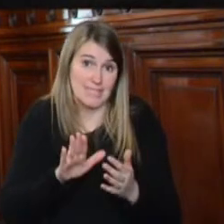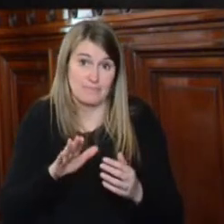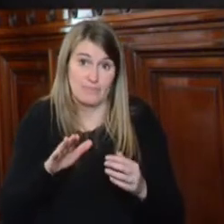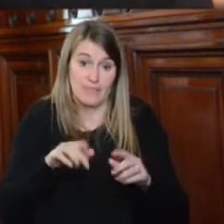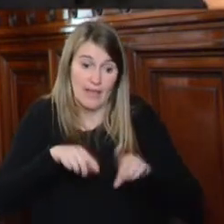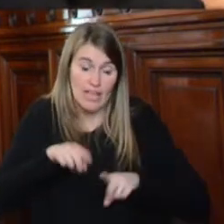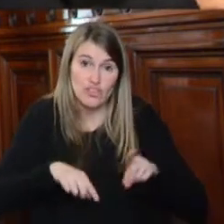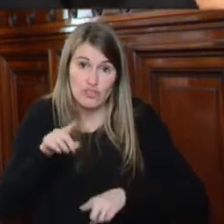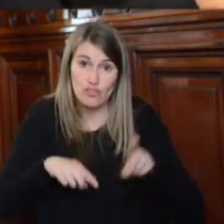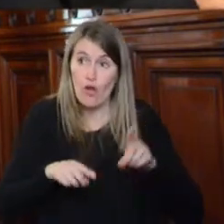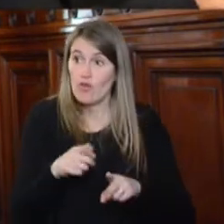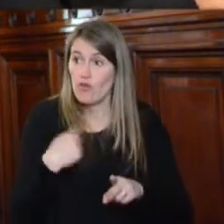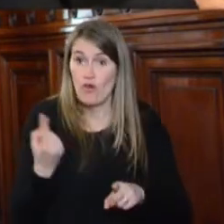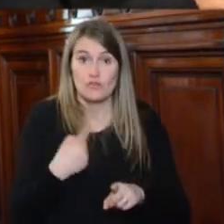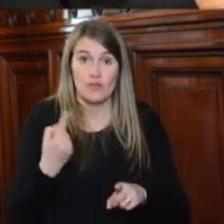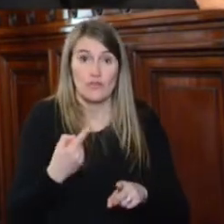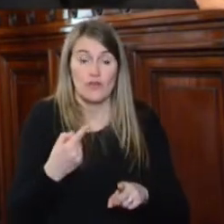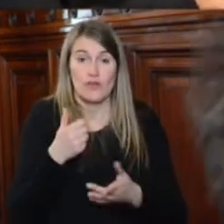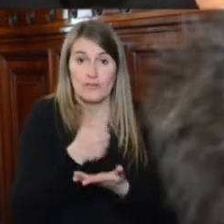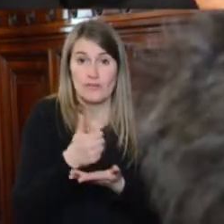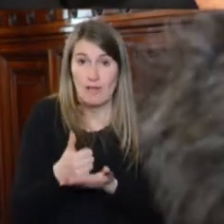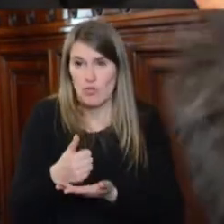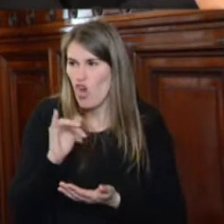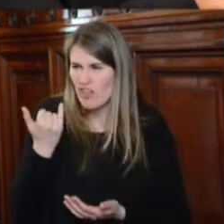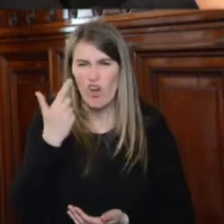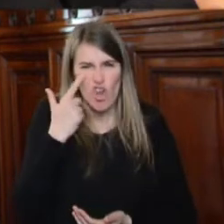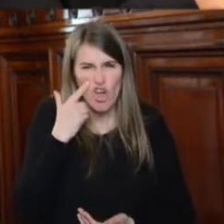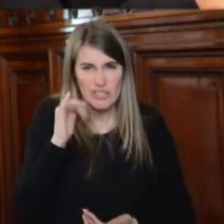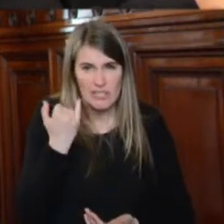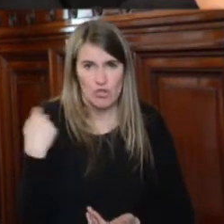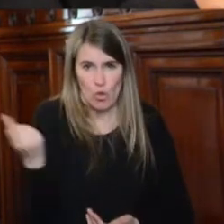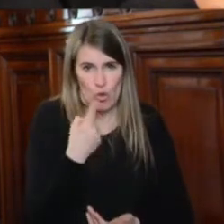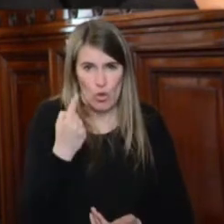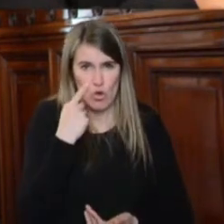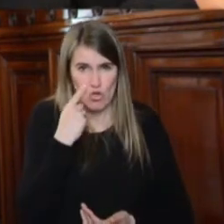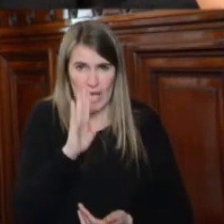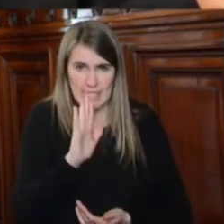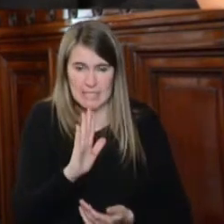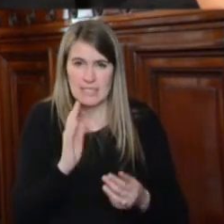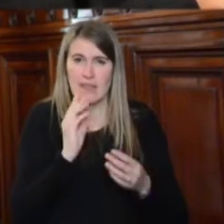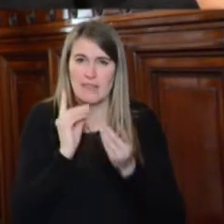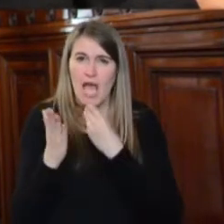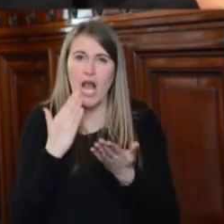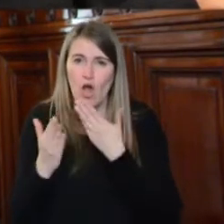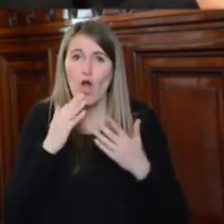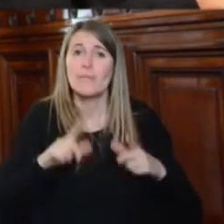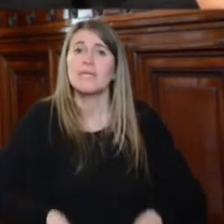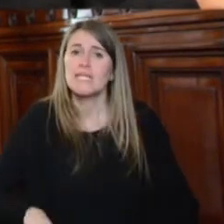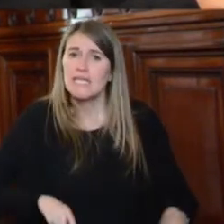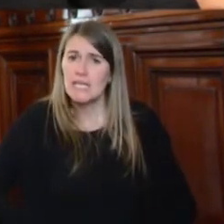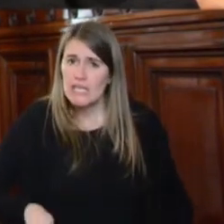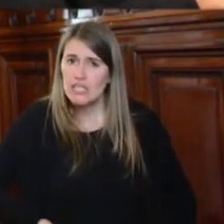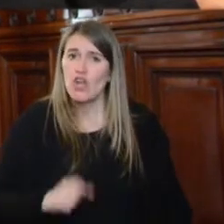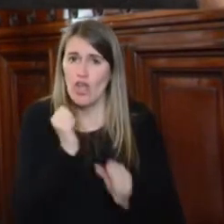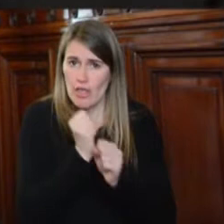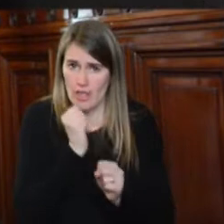en este caso que nos ocupa es de público y conocimiento, la política de diálogo del Ministro Triaca y todo el Ministro del Ministerio de